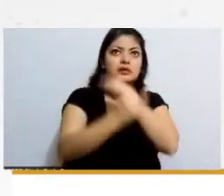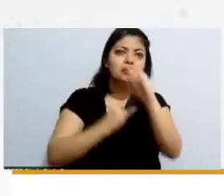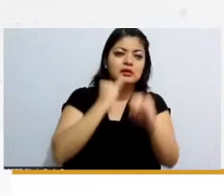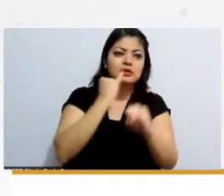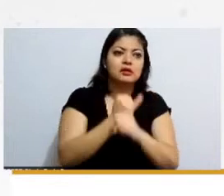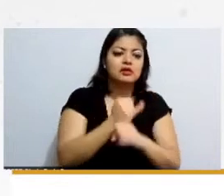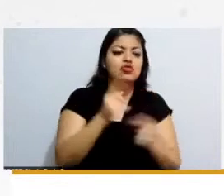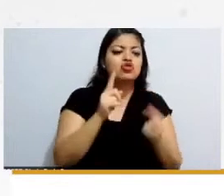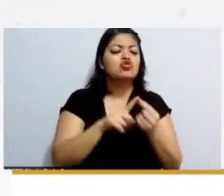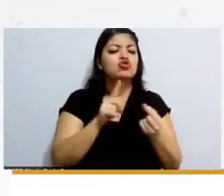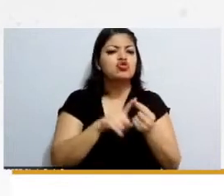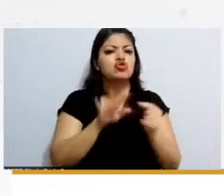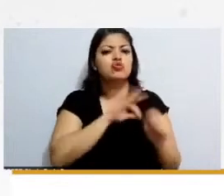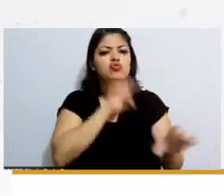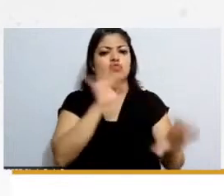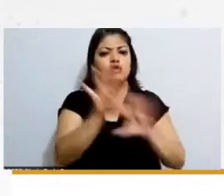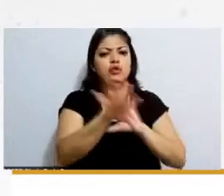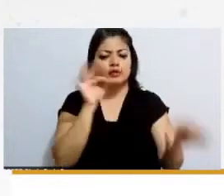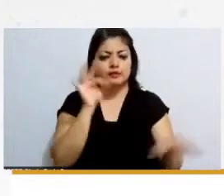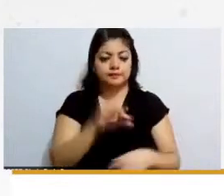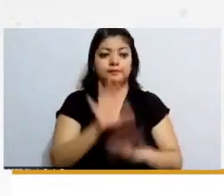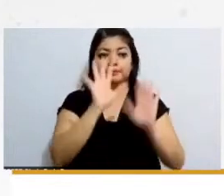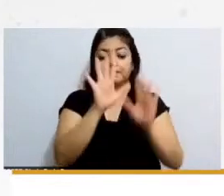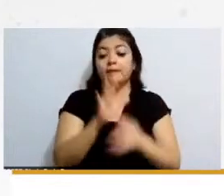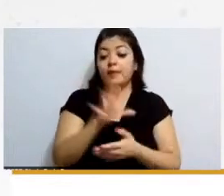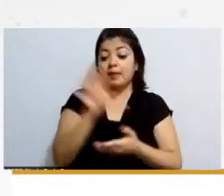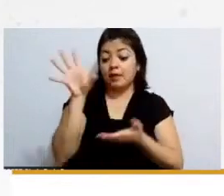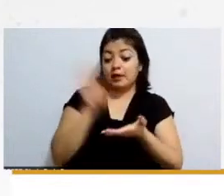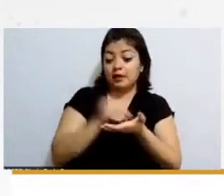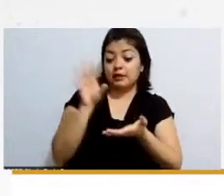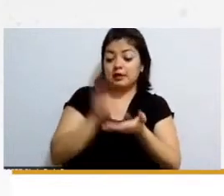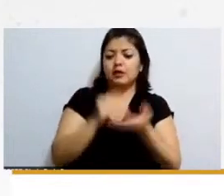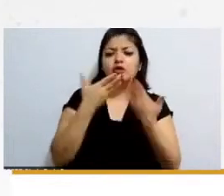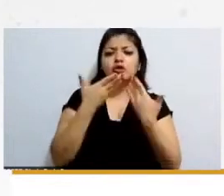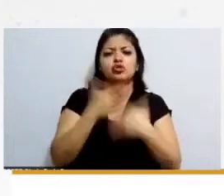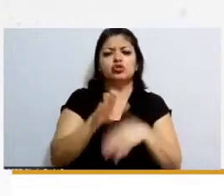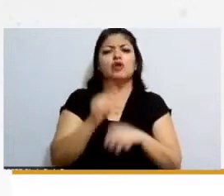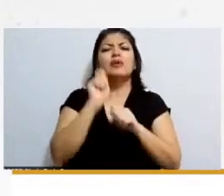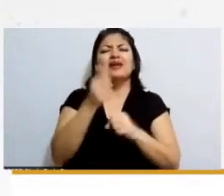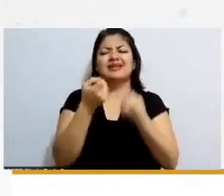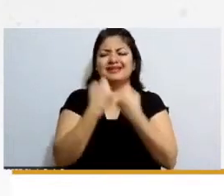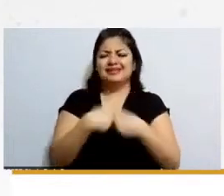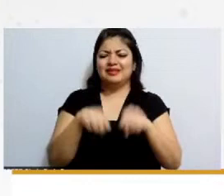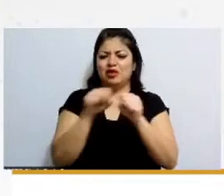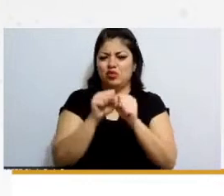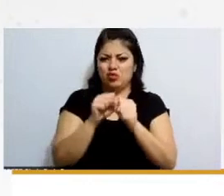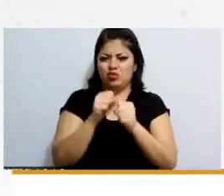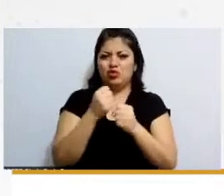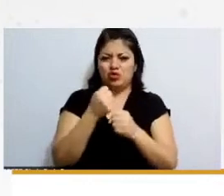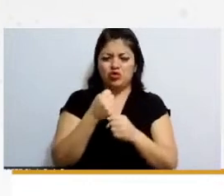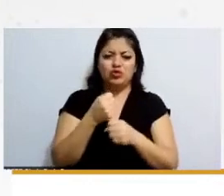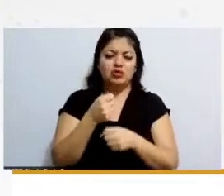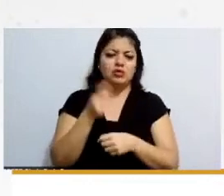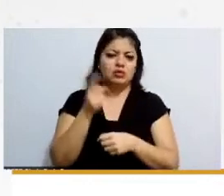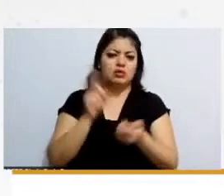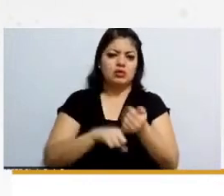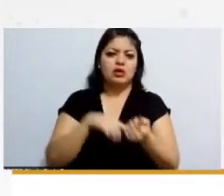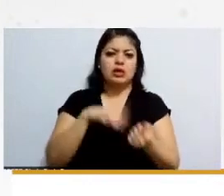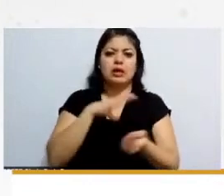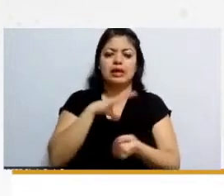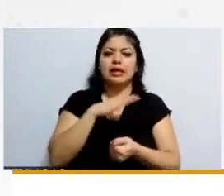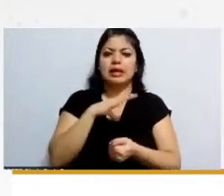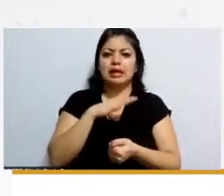los cuadernos de jurisprudencia sobre seguridad social en la introducción y en las conclusiones traen un